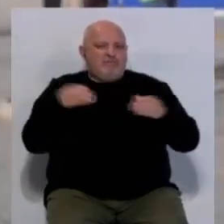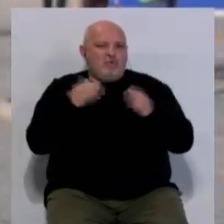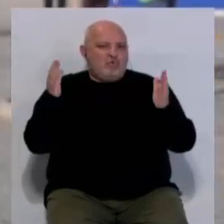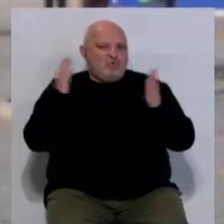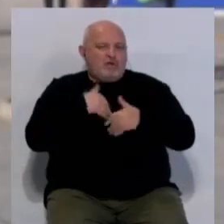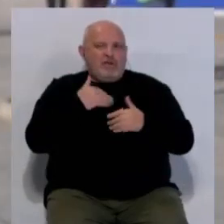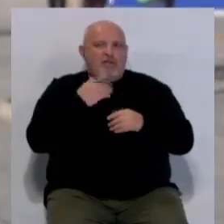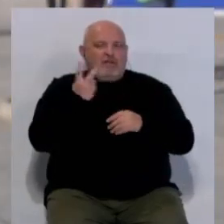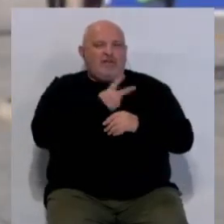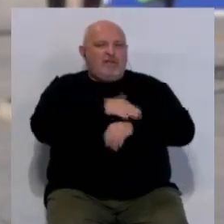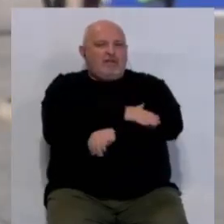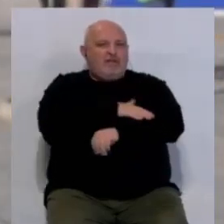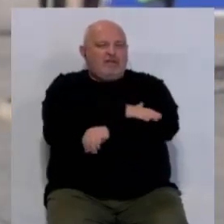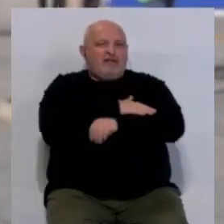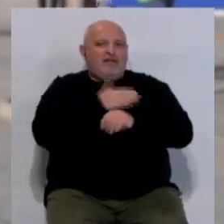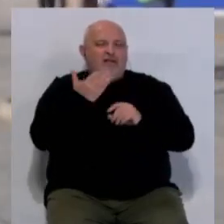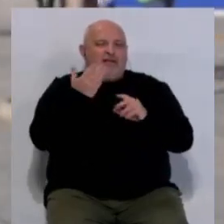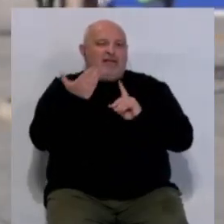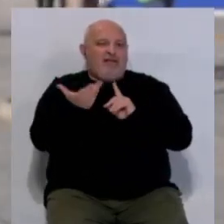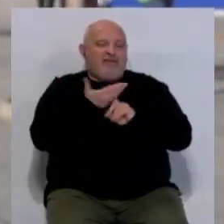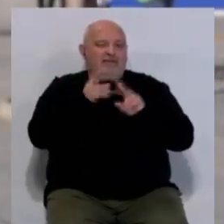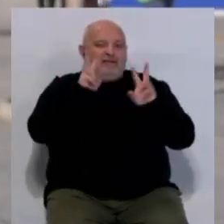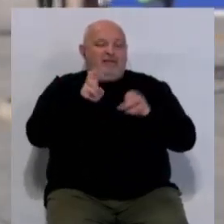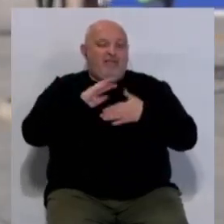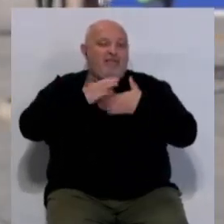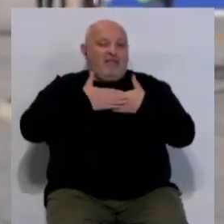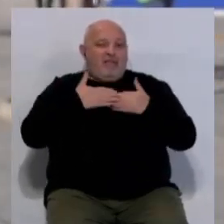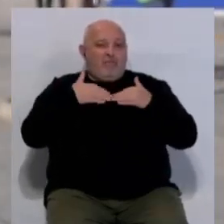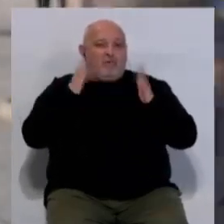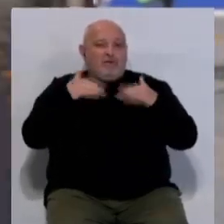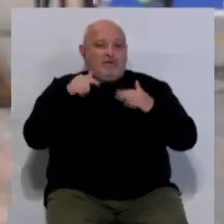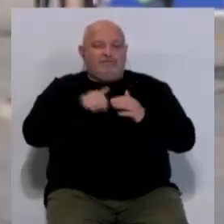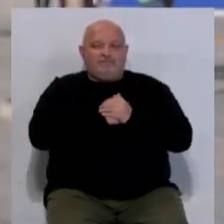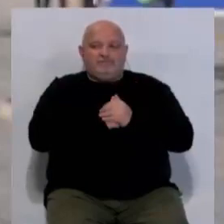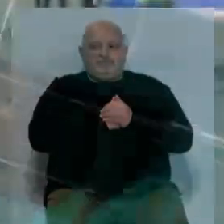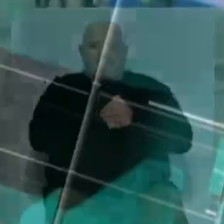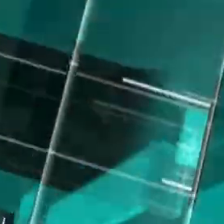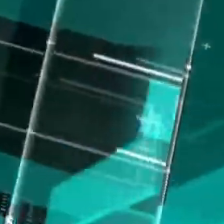había un trabajo entre las diferentes administraciones que están afectadas en este cierre del puente Carranza.